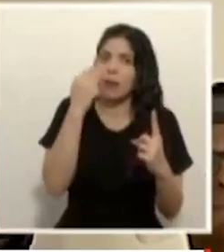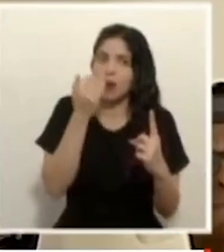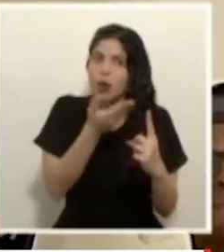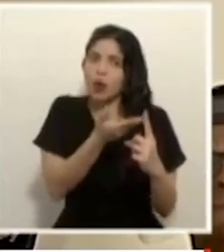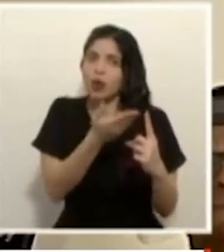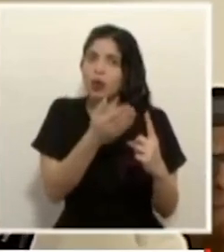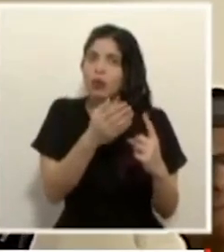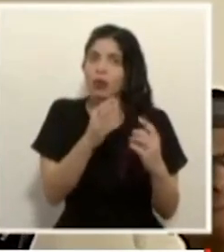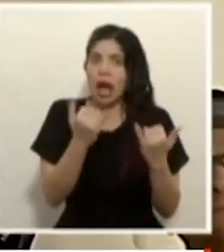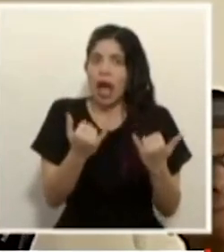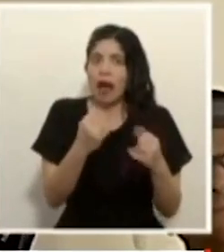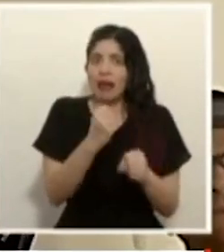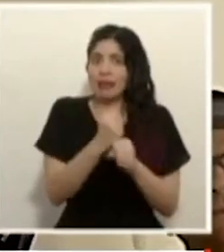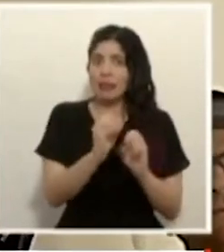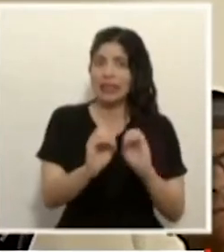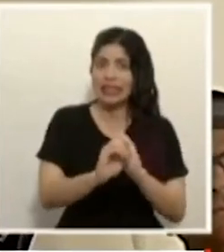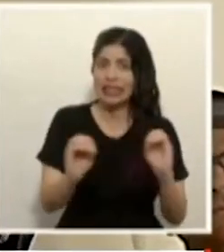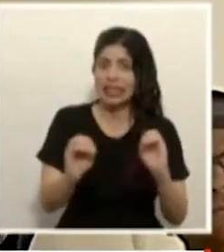actividad es cero